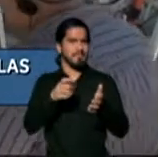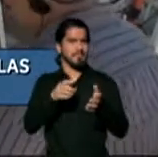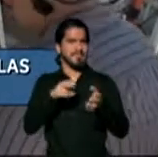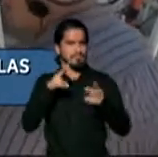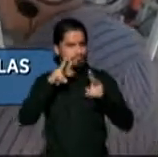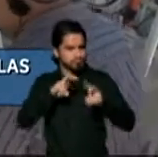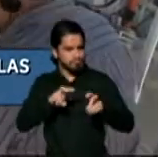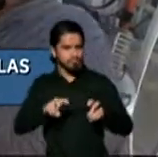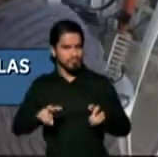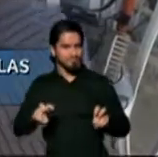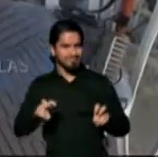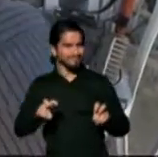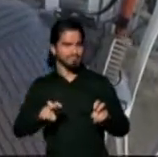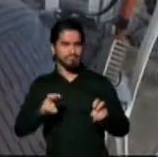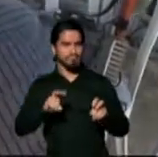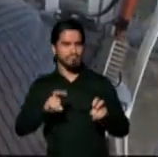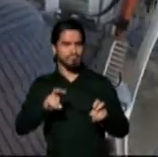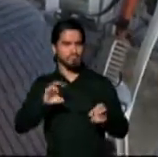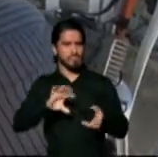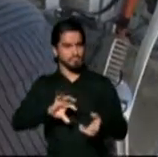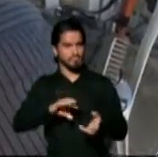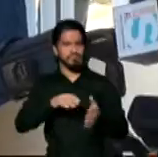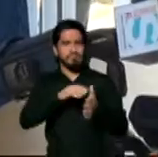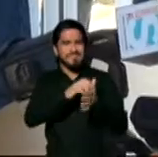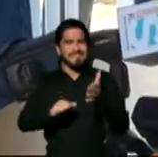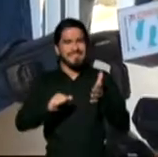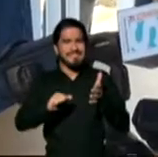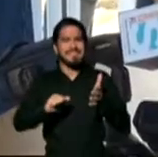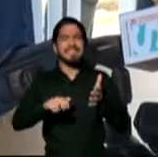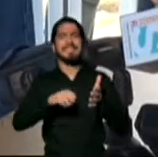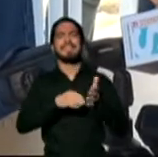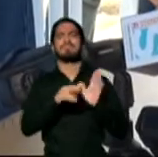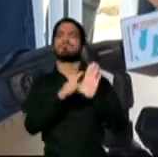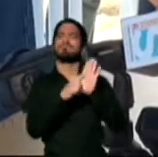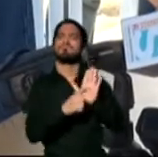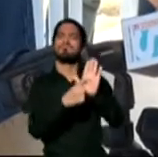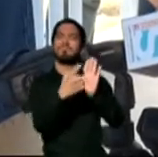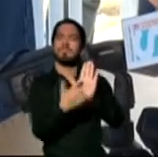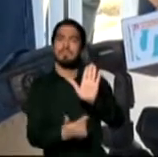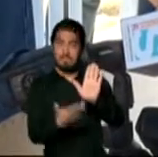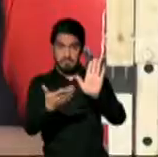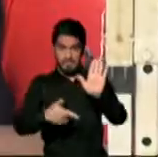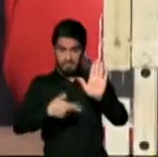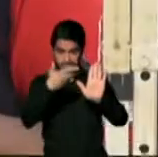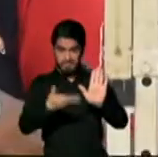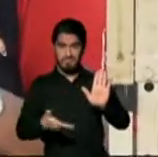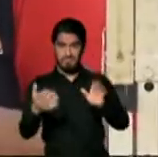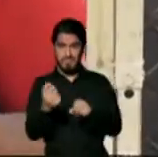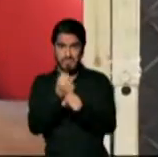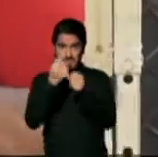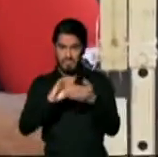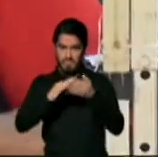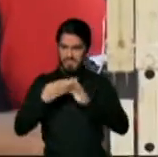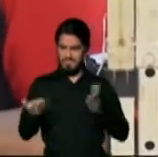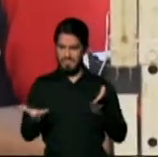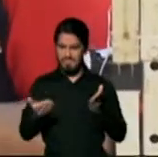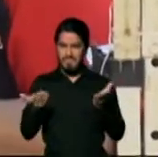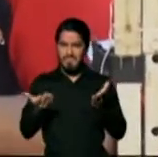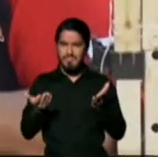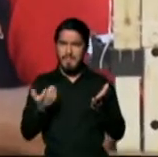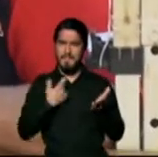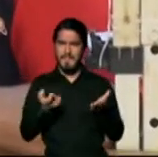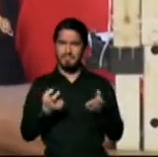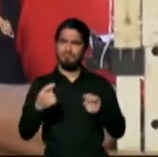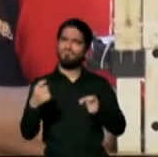se revocó la resolución de la gente administrador lo que constituye una victoria para la comunidad entre los atropellos que han